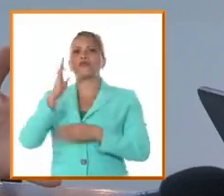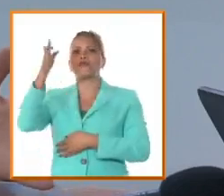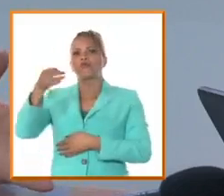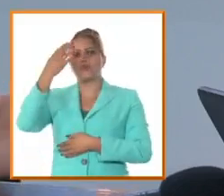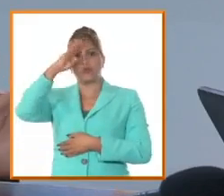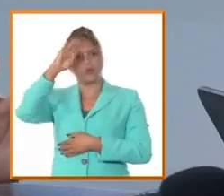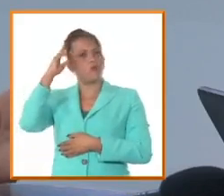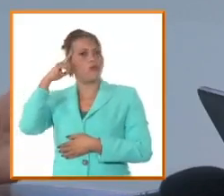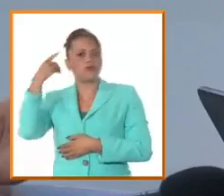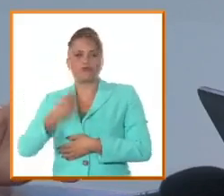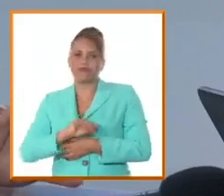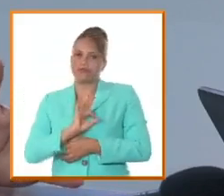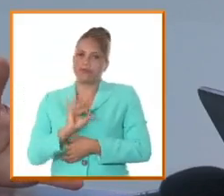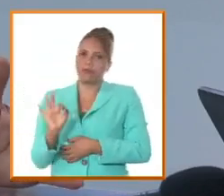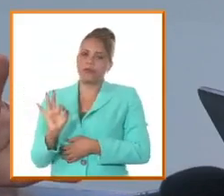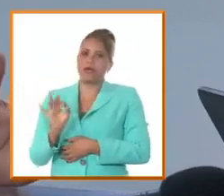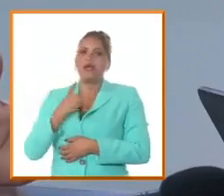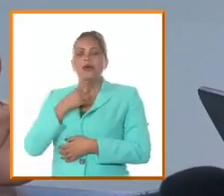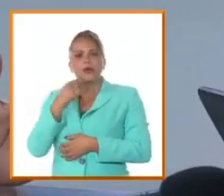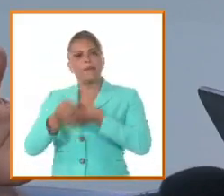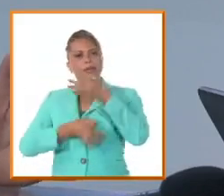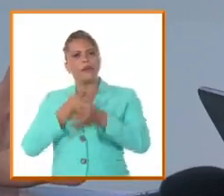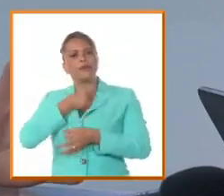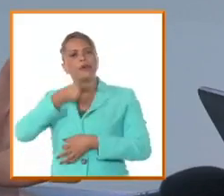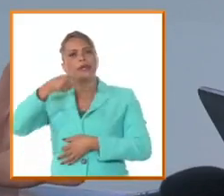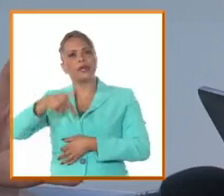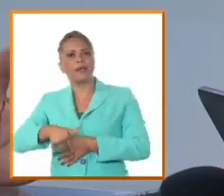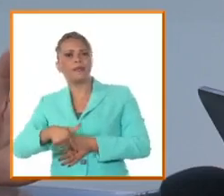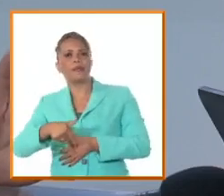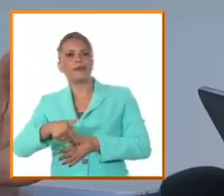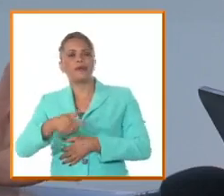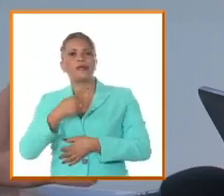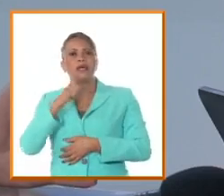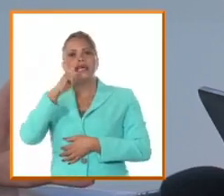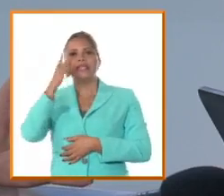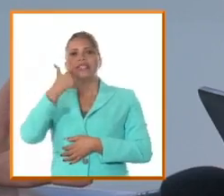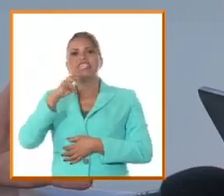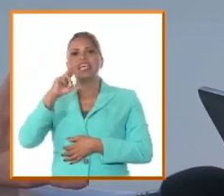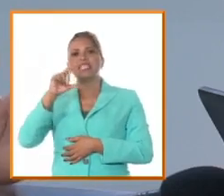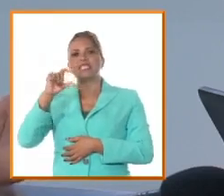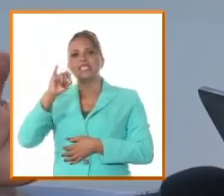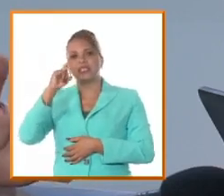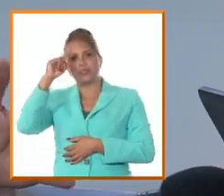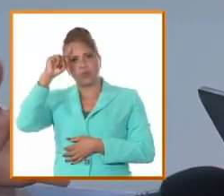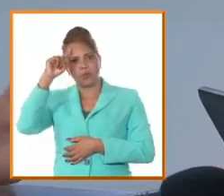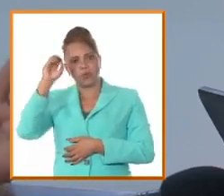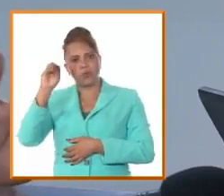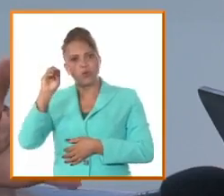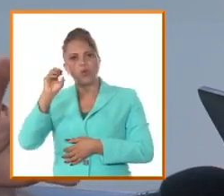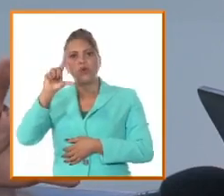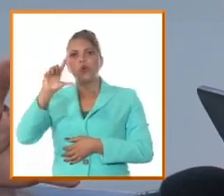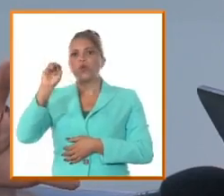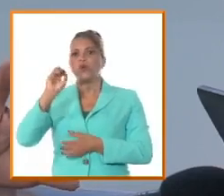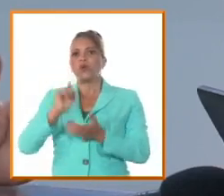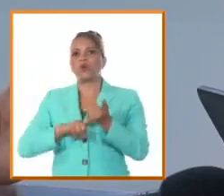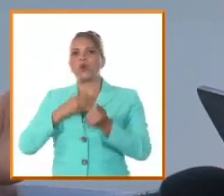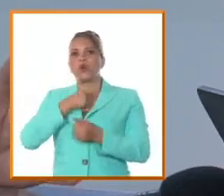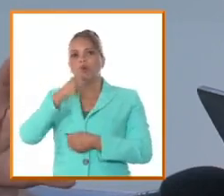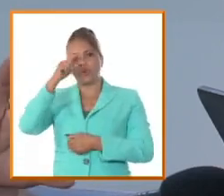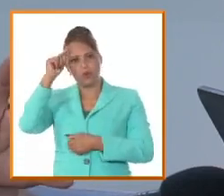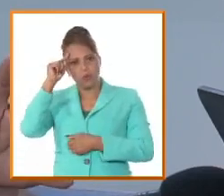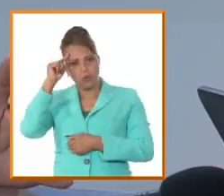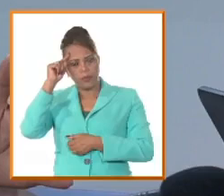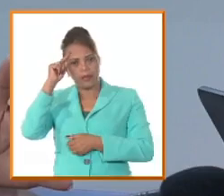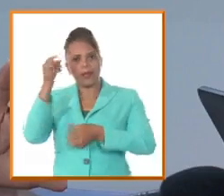voy a poner solo un ejemplo cuando a Narciso López le dan a Rotevil suelta una frase